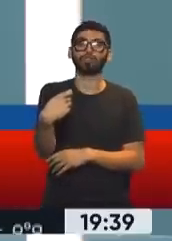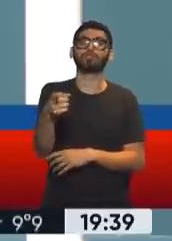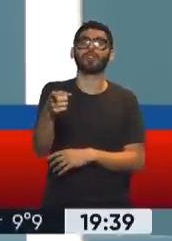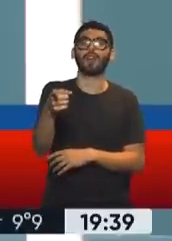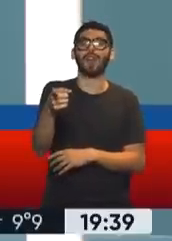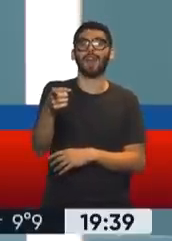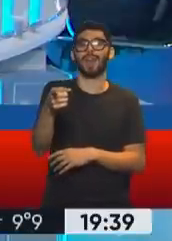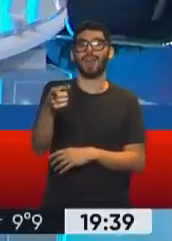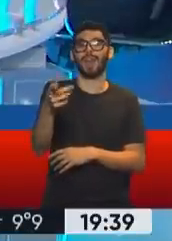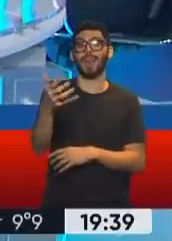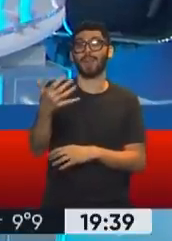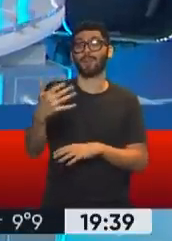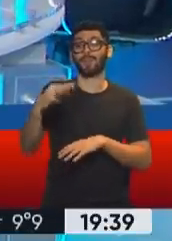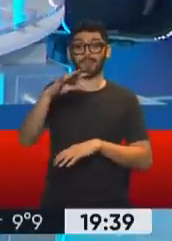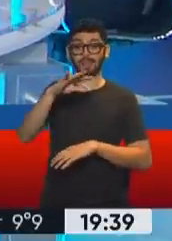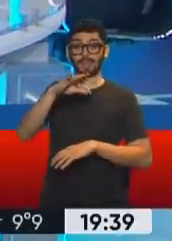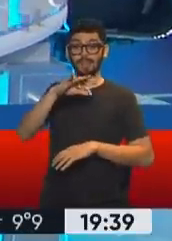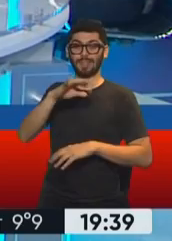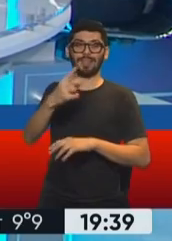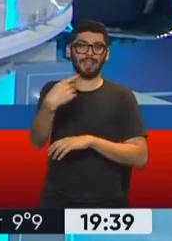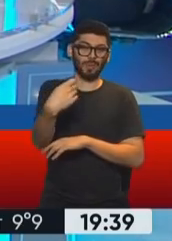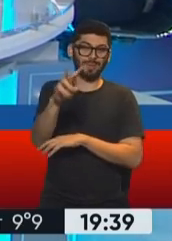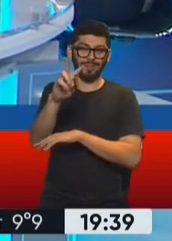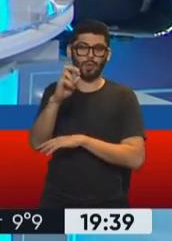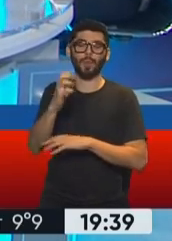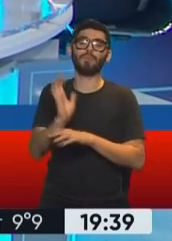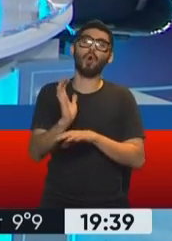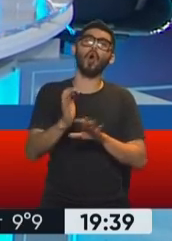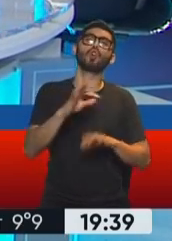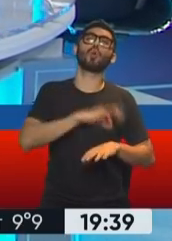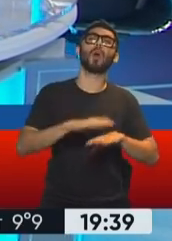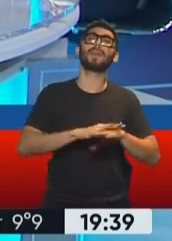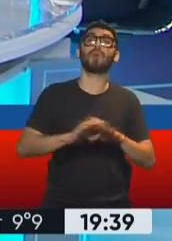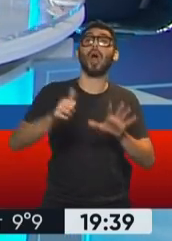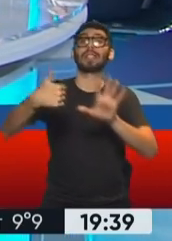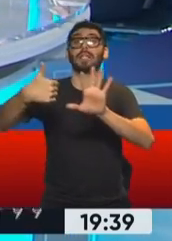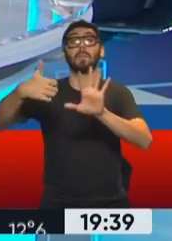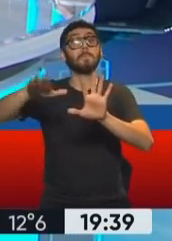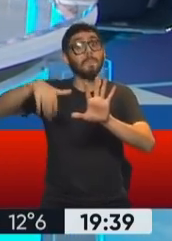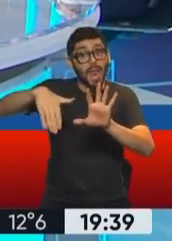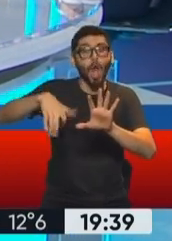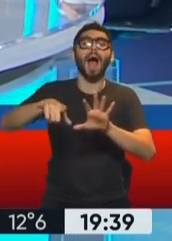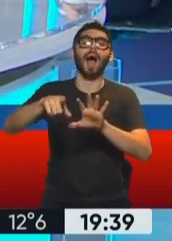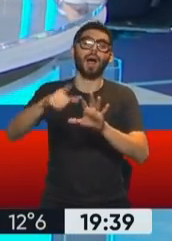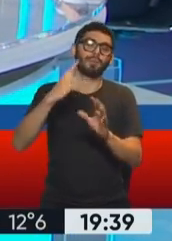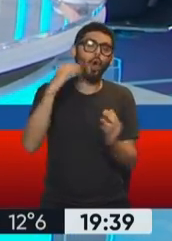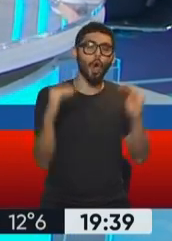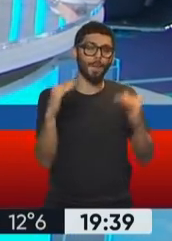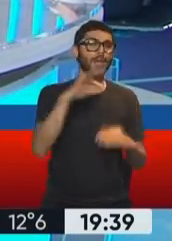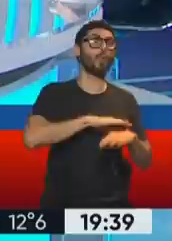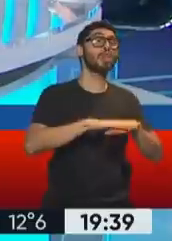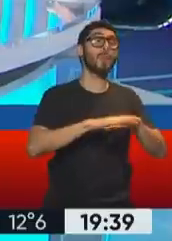salarios mínimos, que significaría el porcentaje de salario mínimo, el dinero del salario mínimo comparado con la